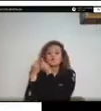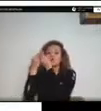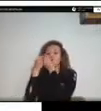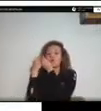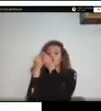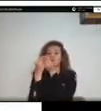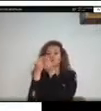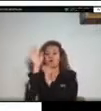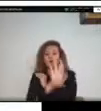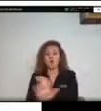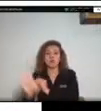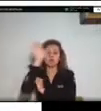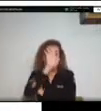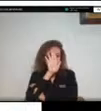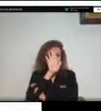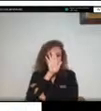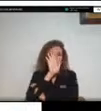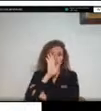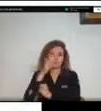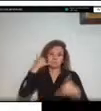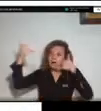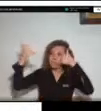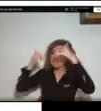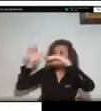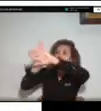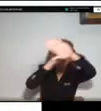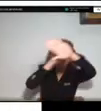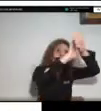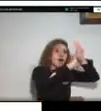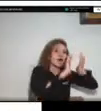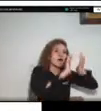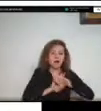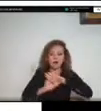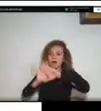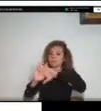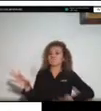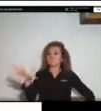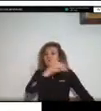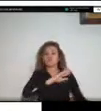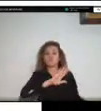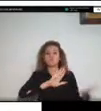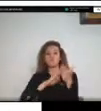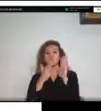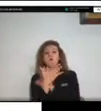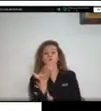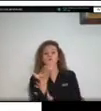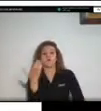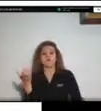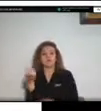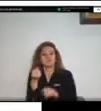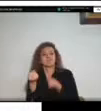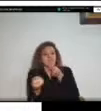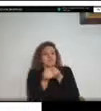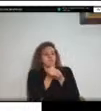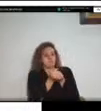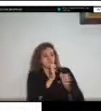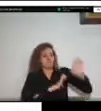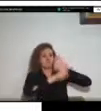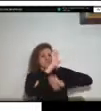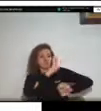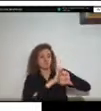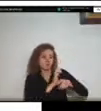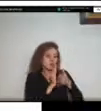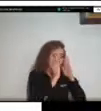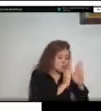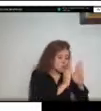y de las comunidades y organismos de socorro que hacen parte de nuestra área de influencia en particular del evento que se